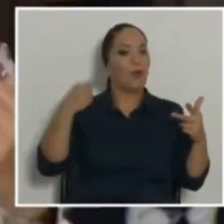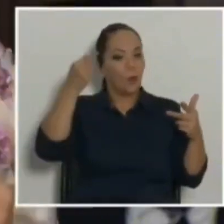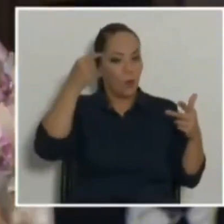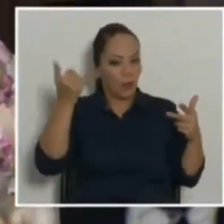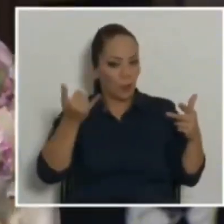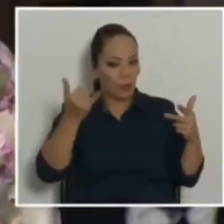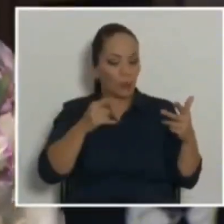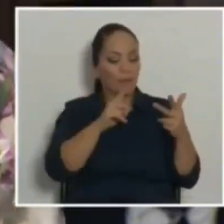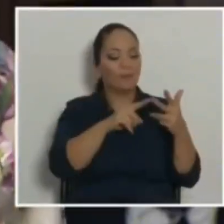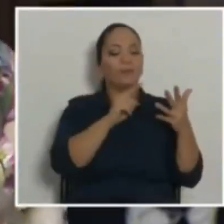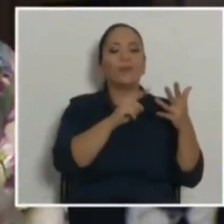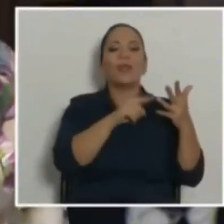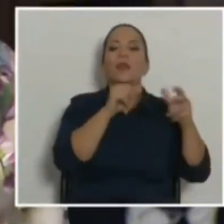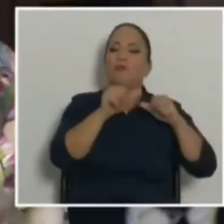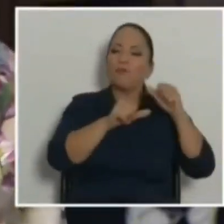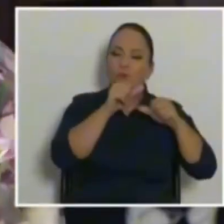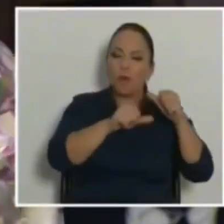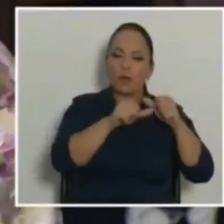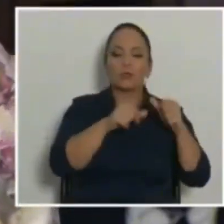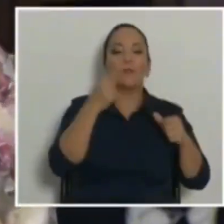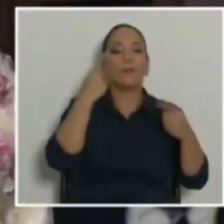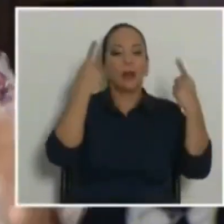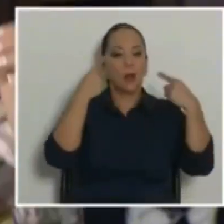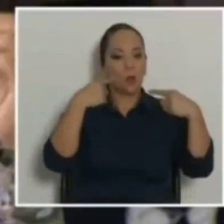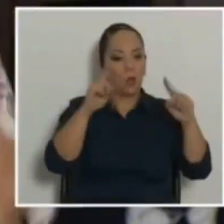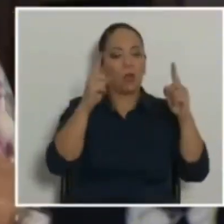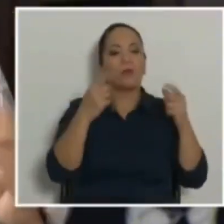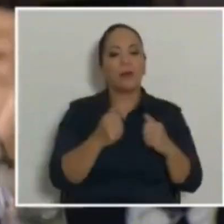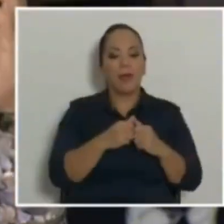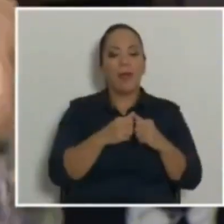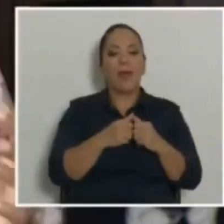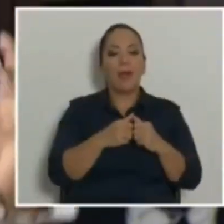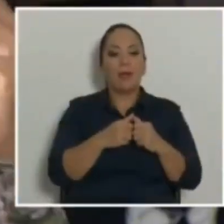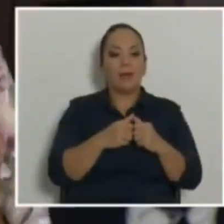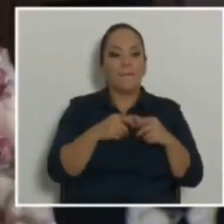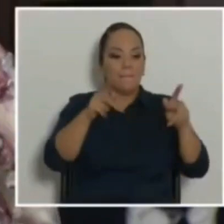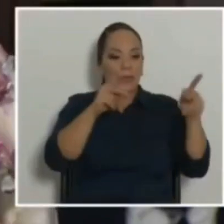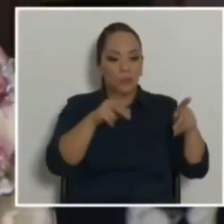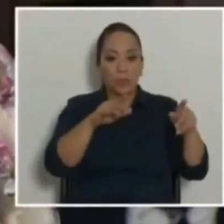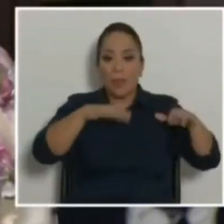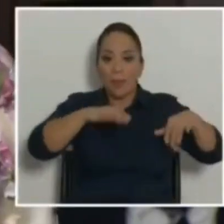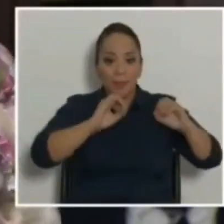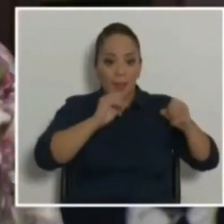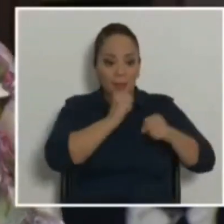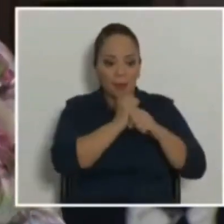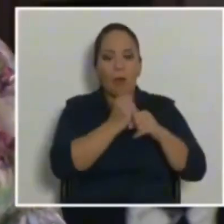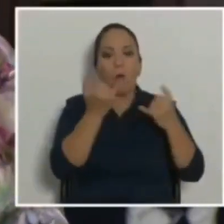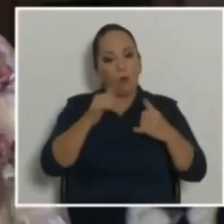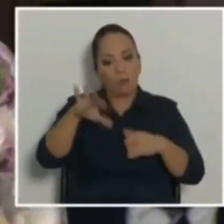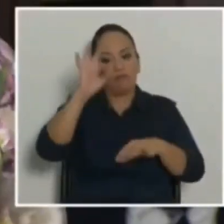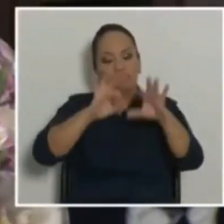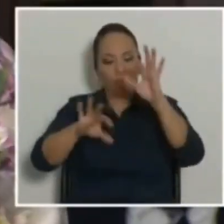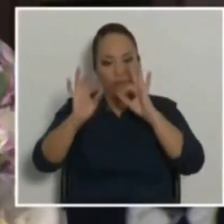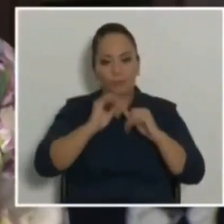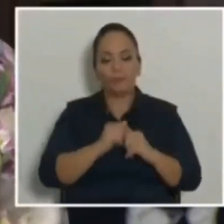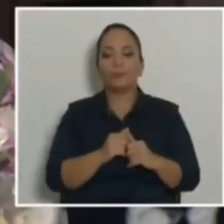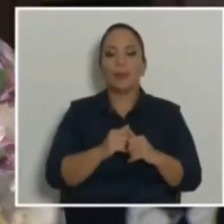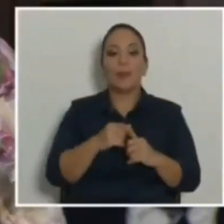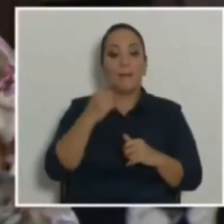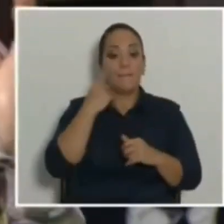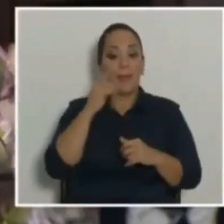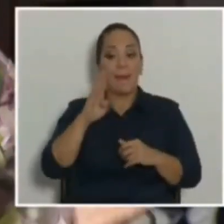todos los esfuerzos que se han hecho para bajar el desempleo. Y aquí Brete es nuestra columna más